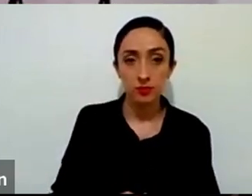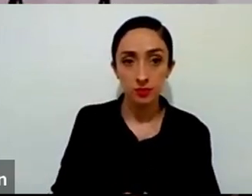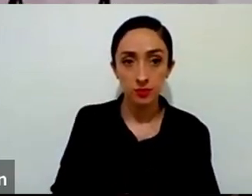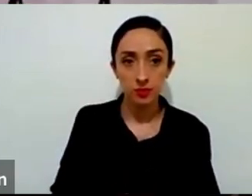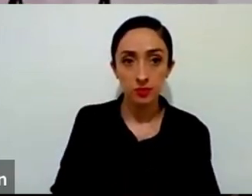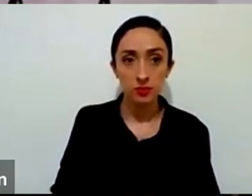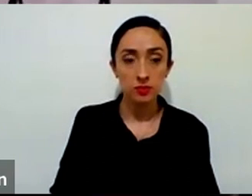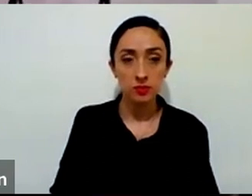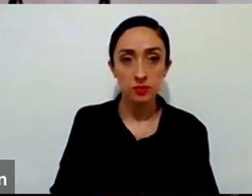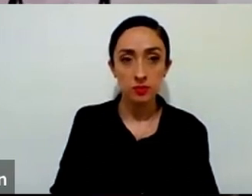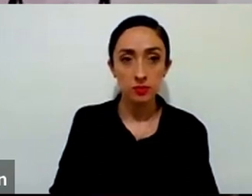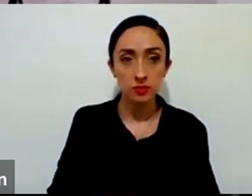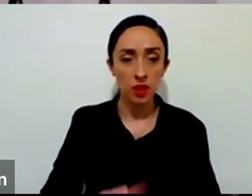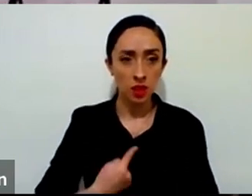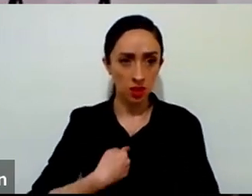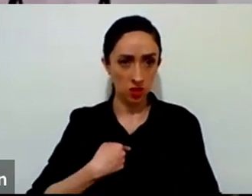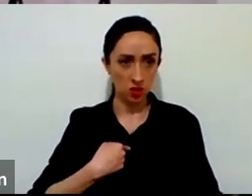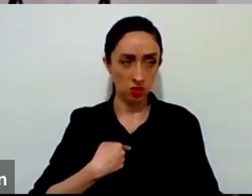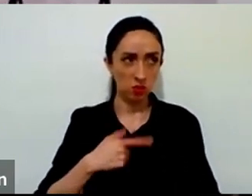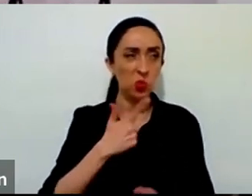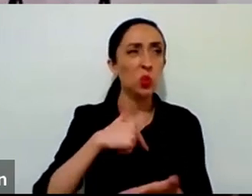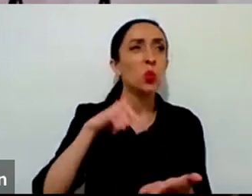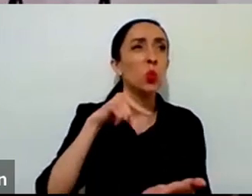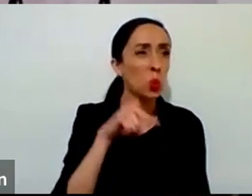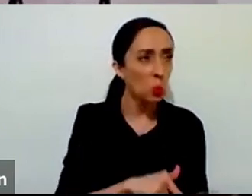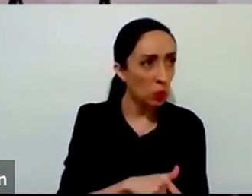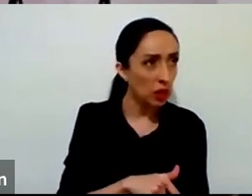siento que puedo encontrar a Dios